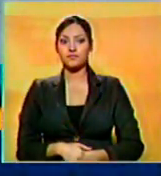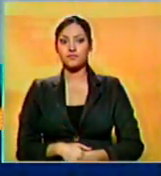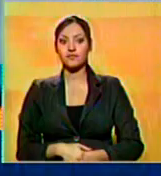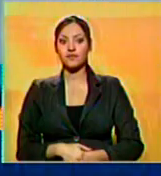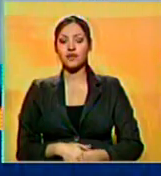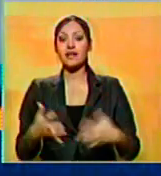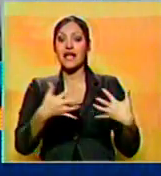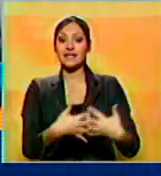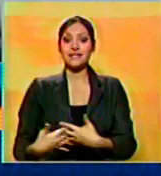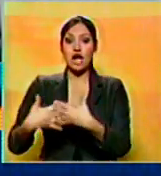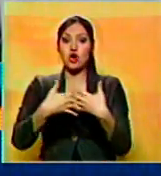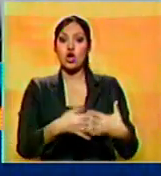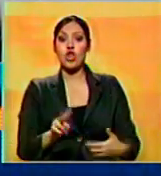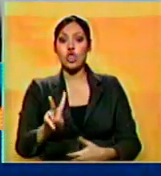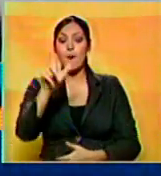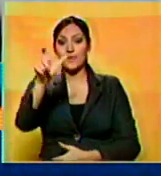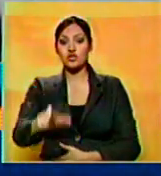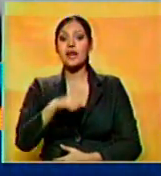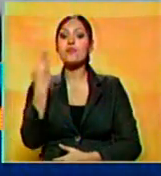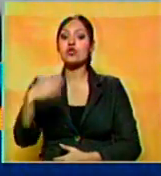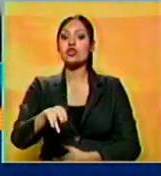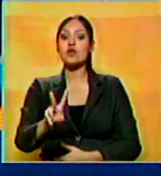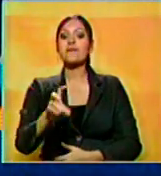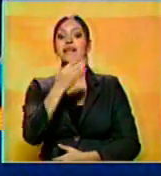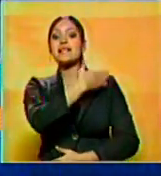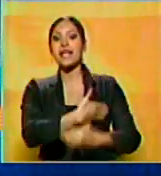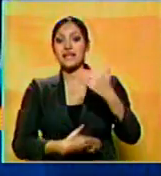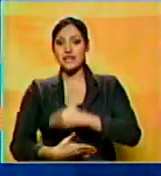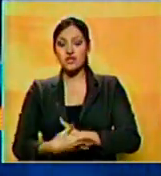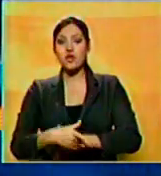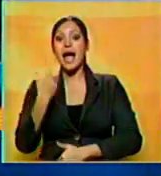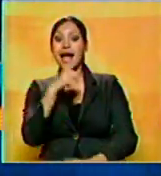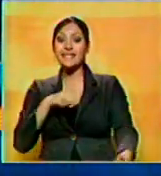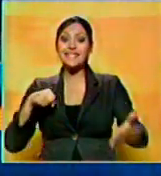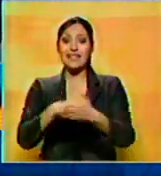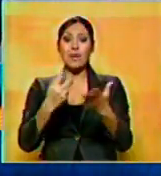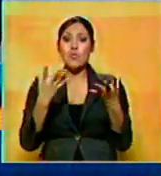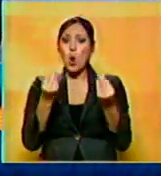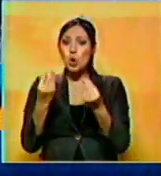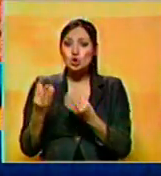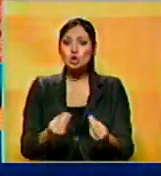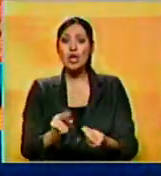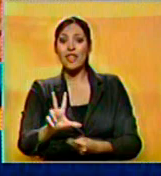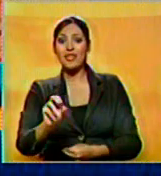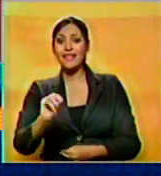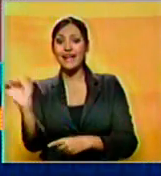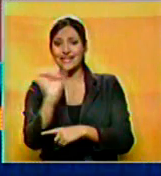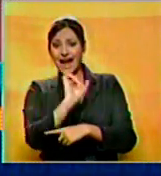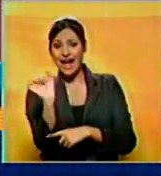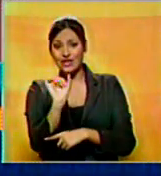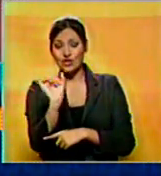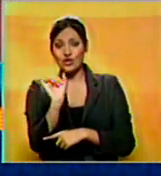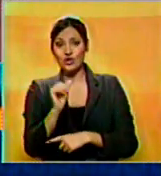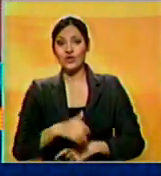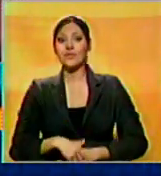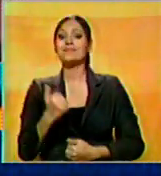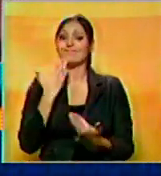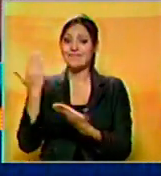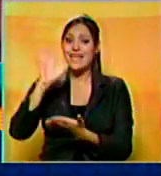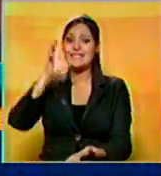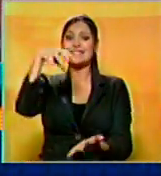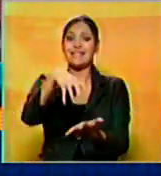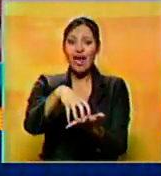En Estados Unidos, al menos dos personas murieron y 20 resultaron heridas en un accidente múltiple entre 30 vehículos en el estado de